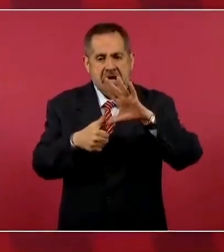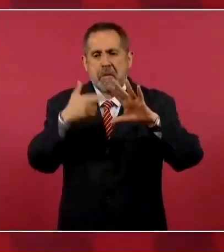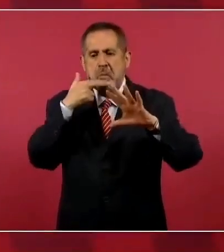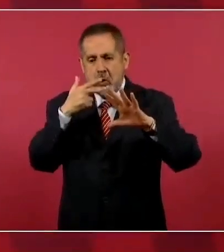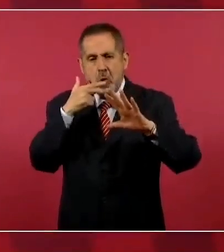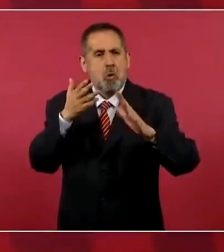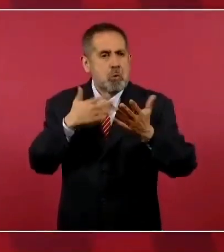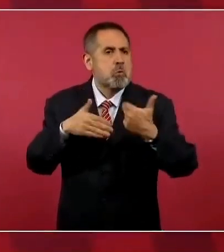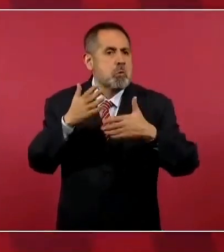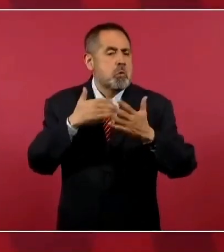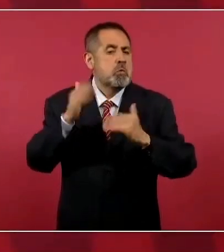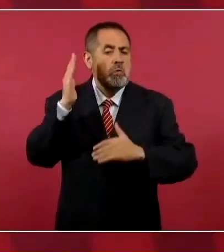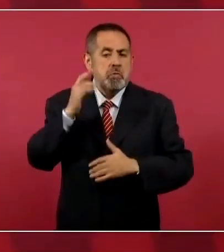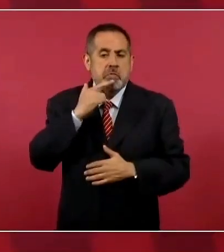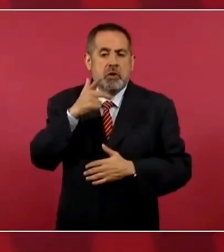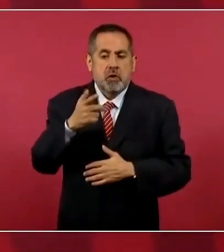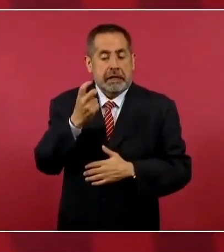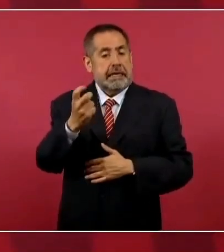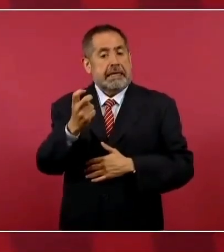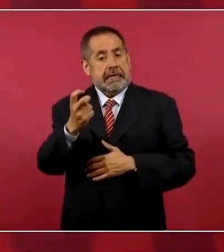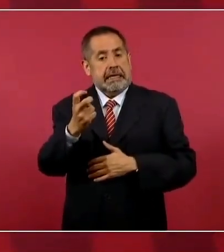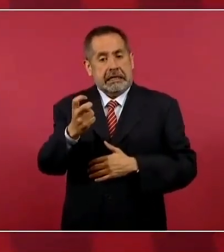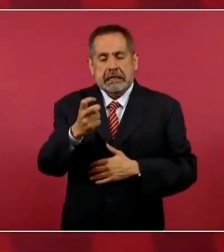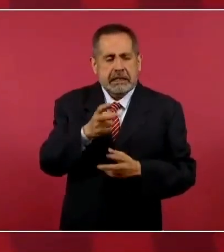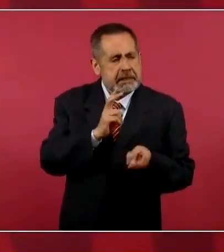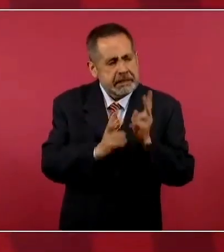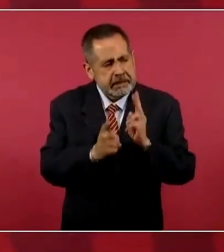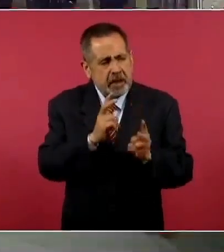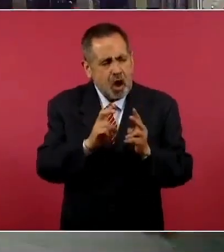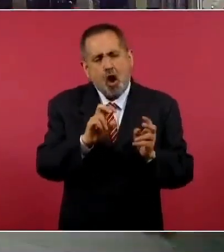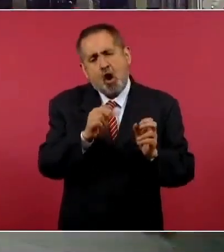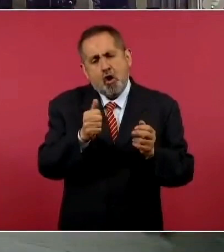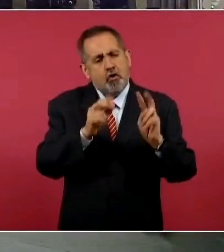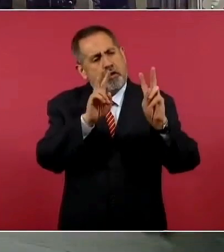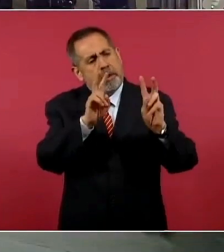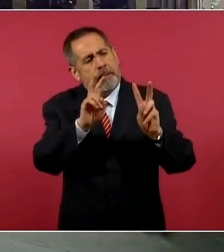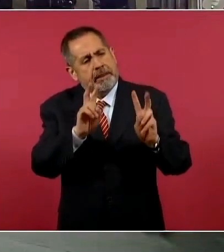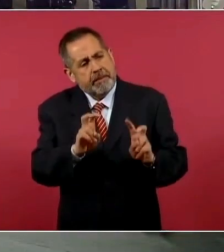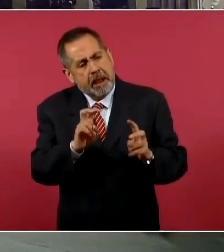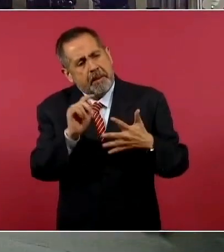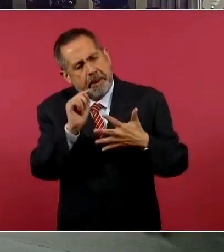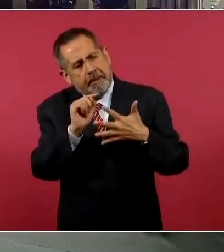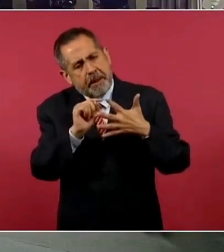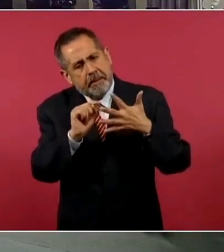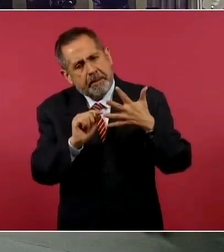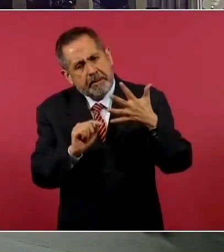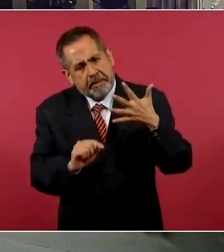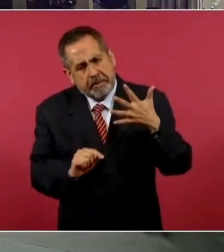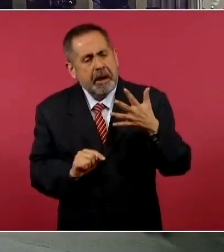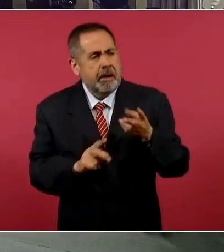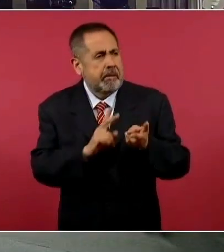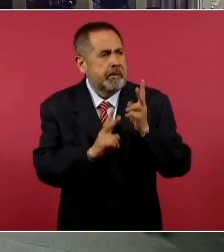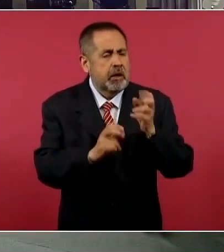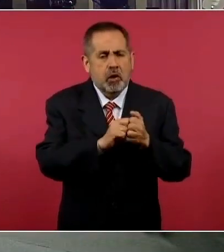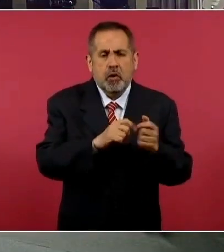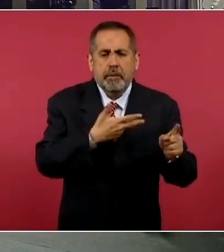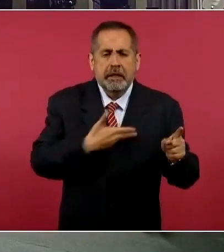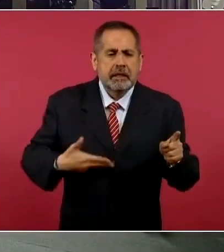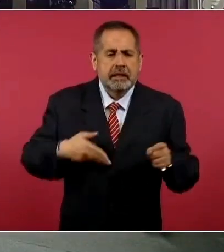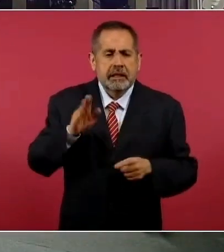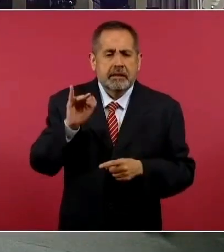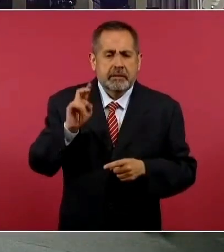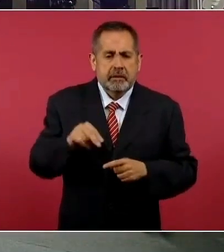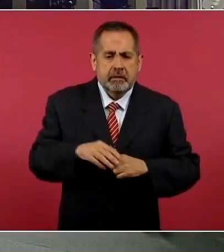Entonces, es un tema que vamos a tratar. Y otros temas ha